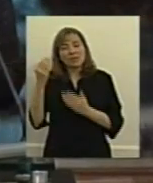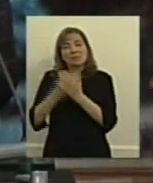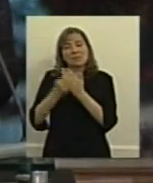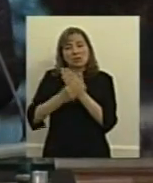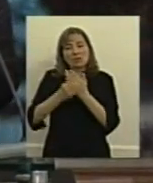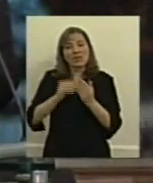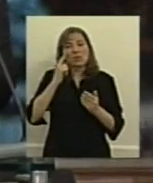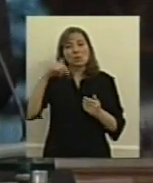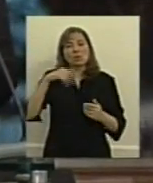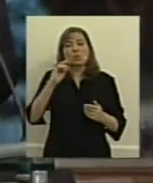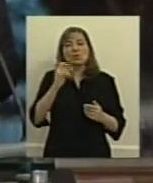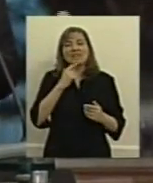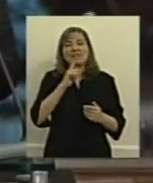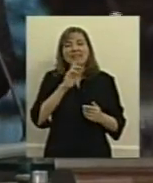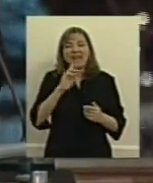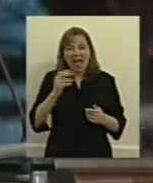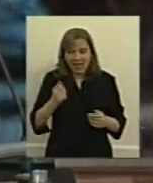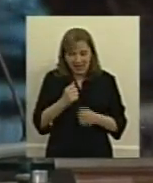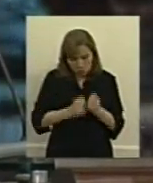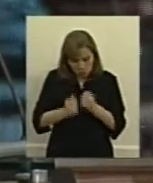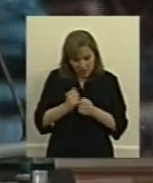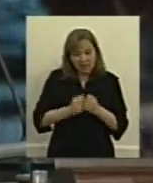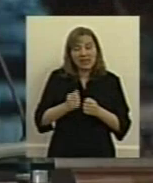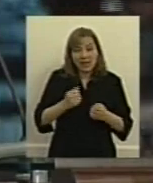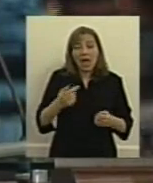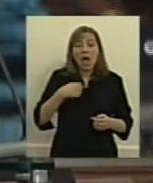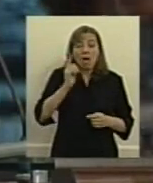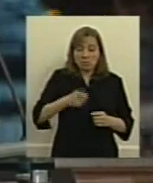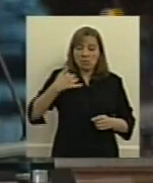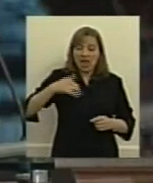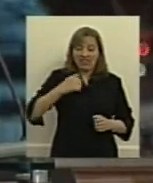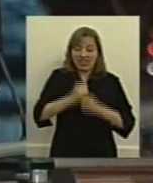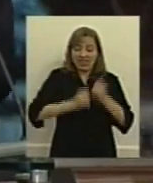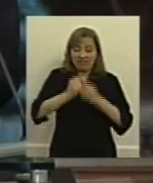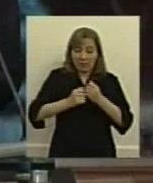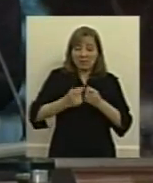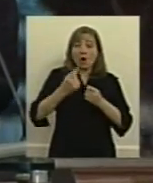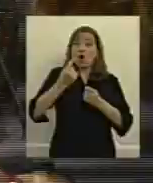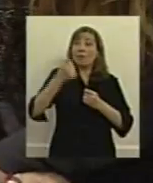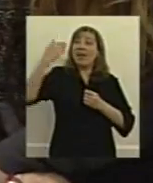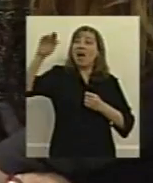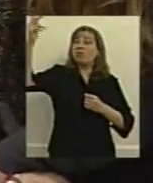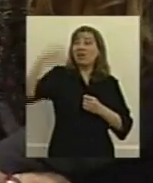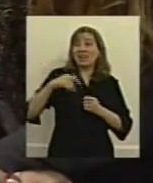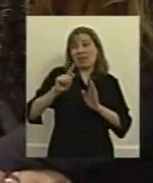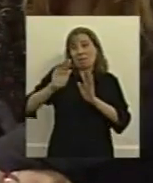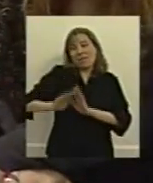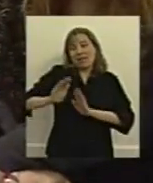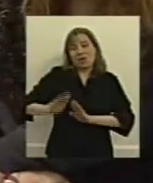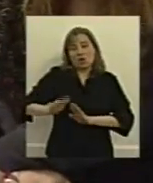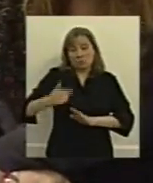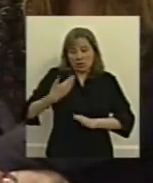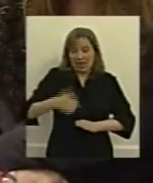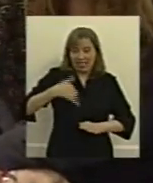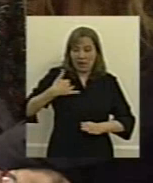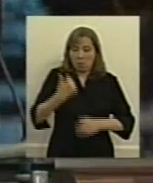precisamente para lograr importar menos medicamentos comenzar a producir más en el país